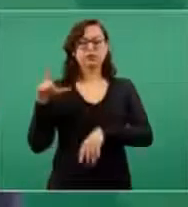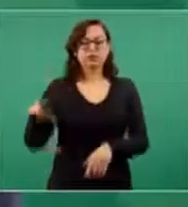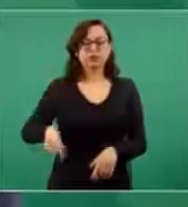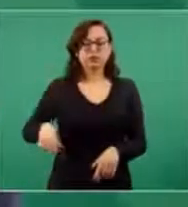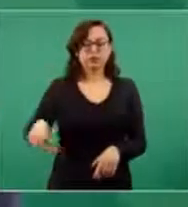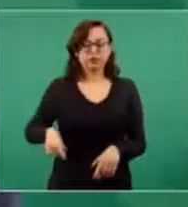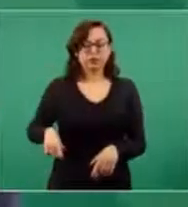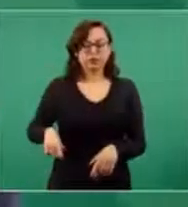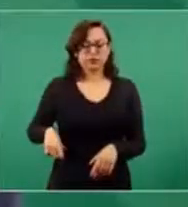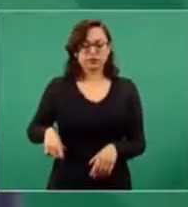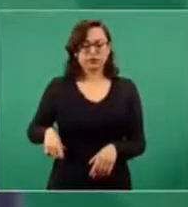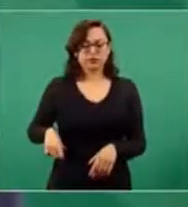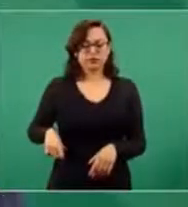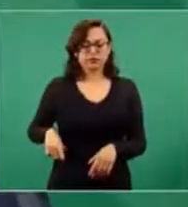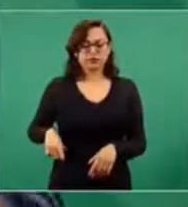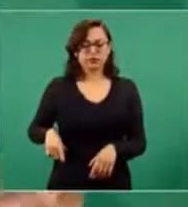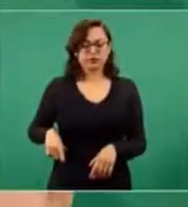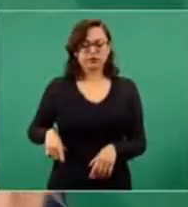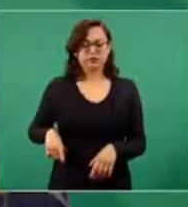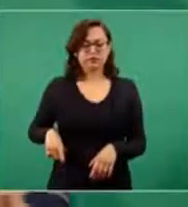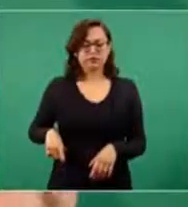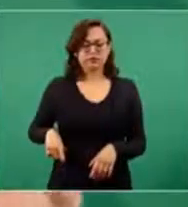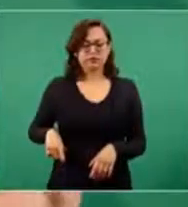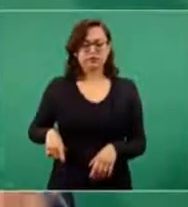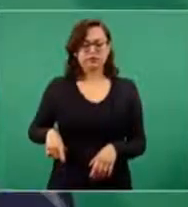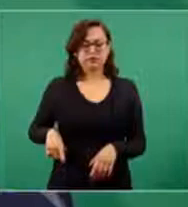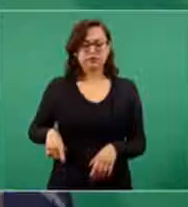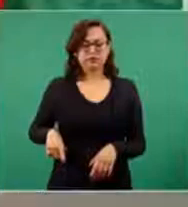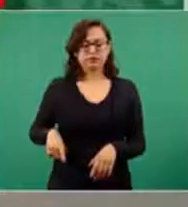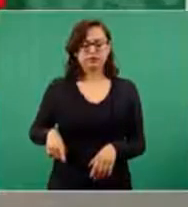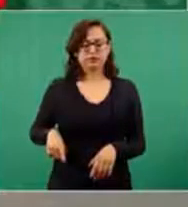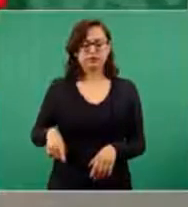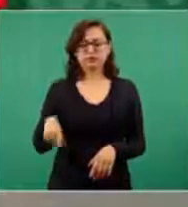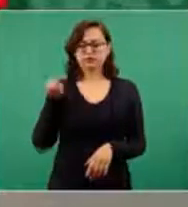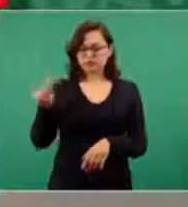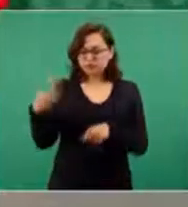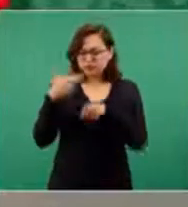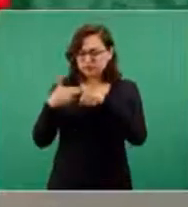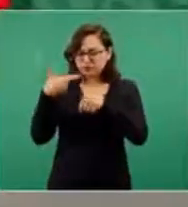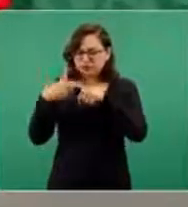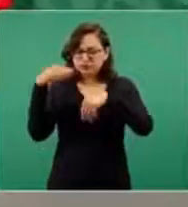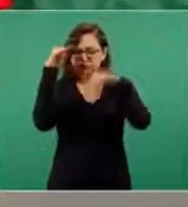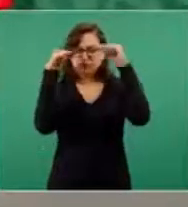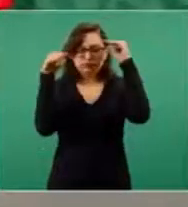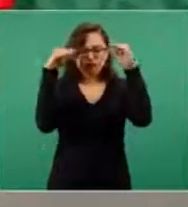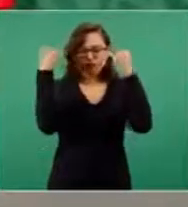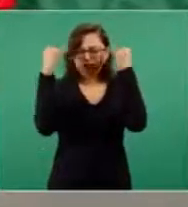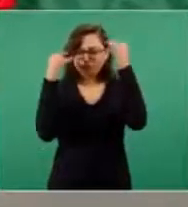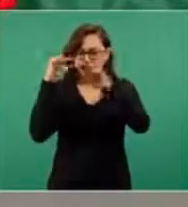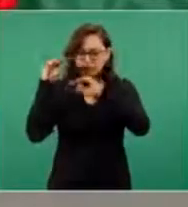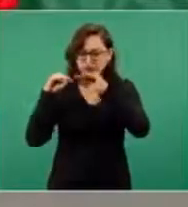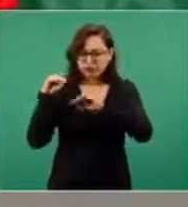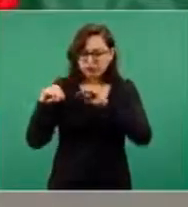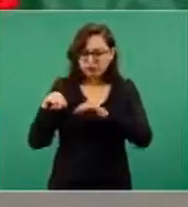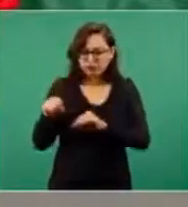es el que articuló, todo este